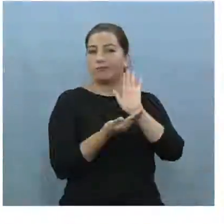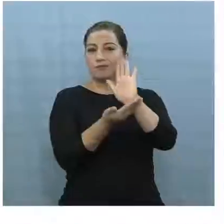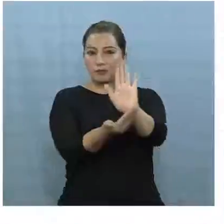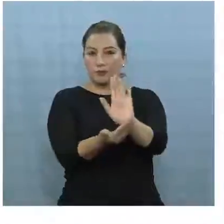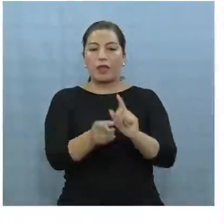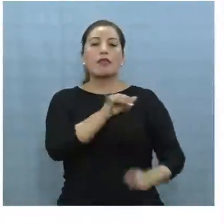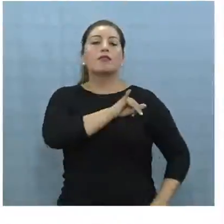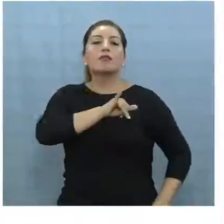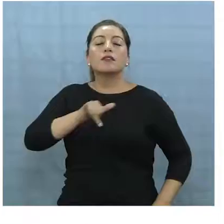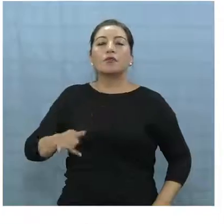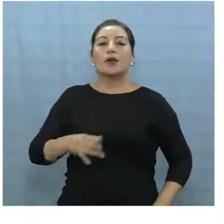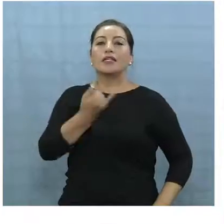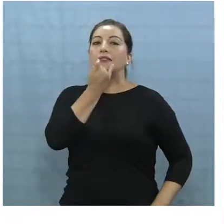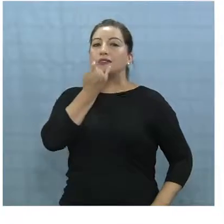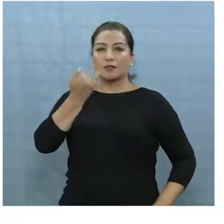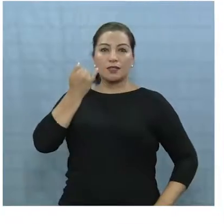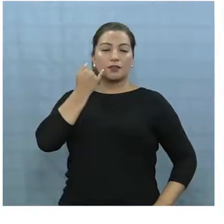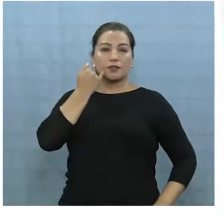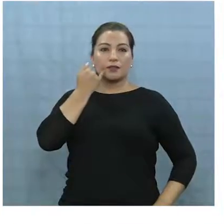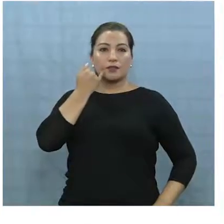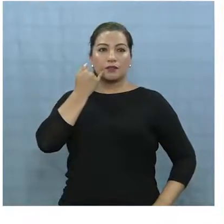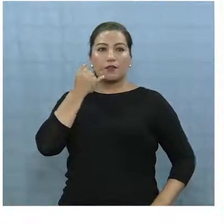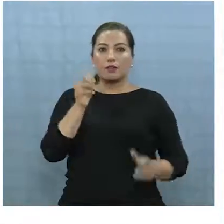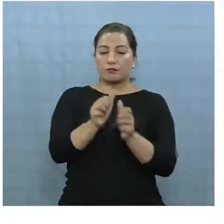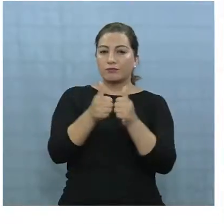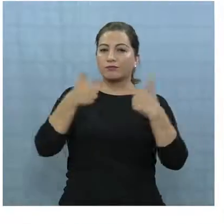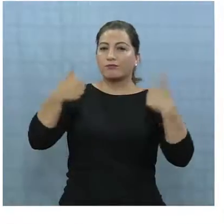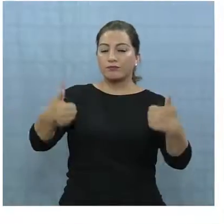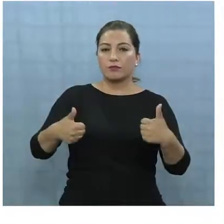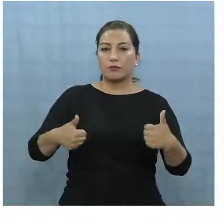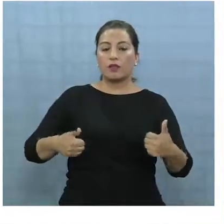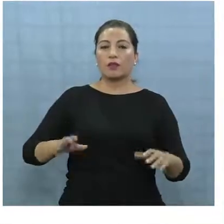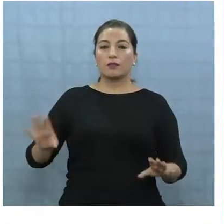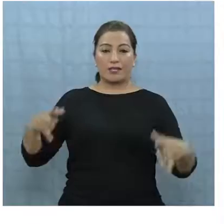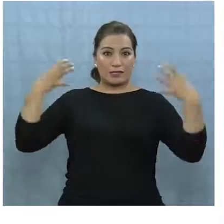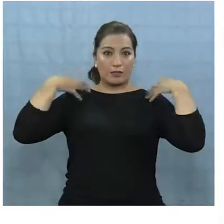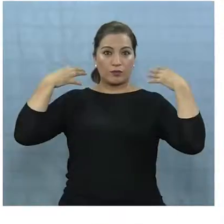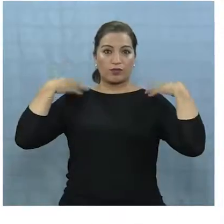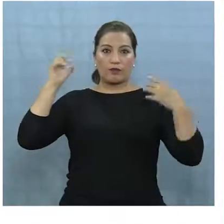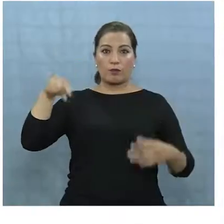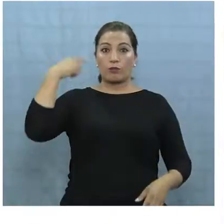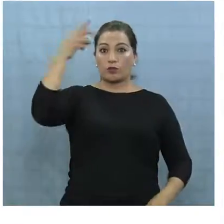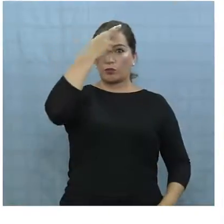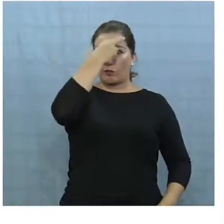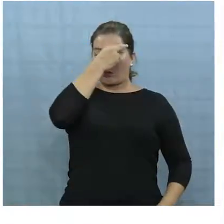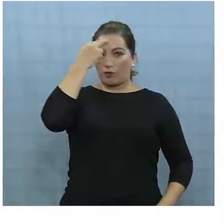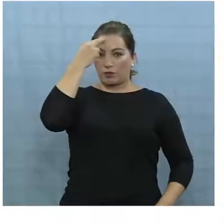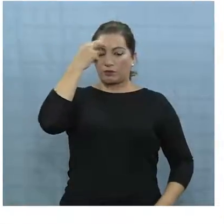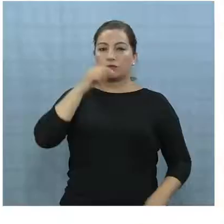ministerial y posteriormente los intendentes, autoridades que asumirán en marzo próximo.